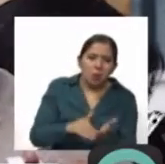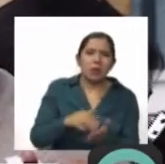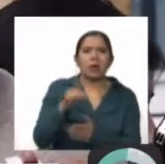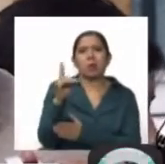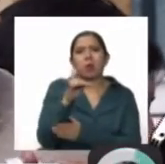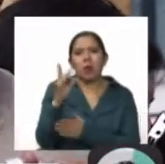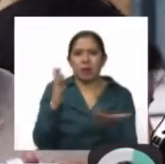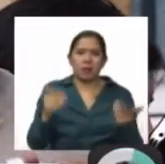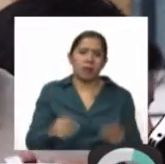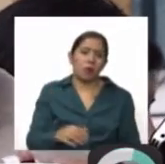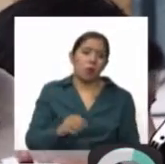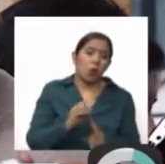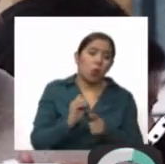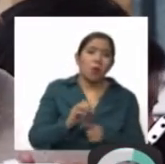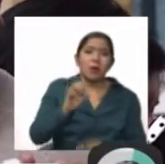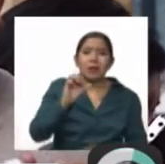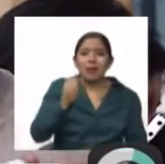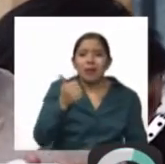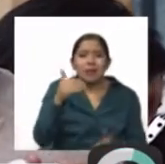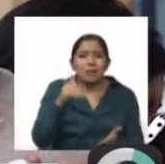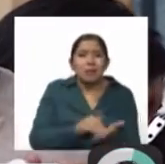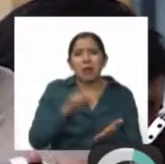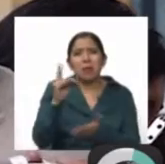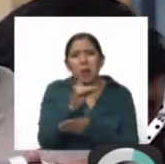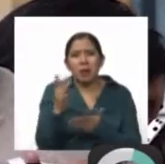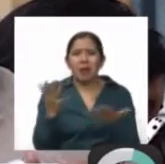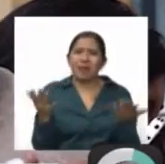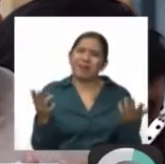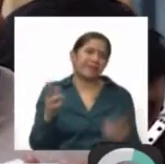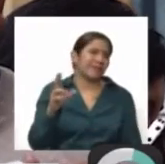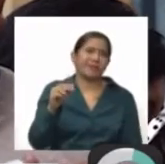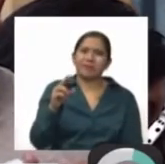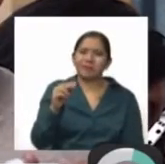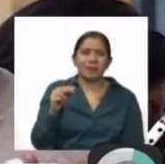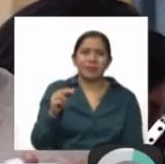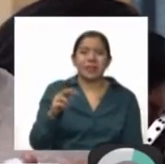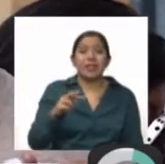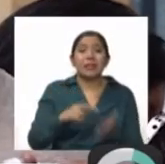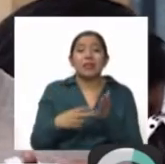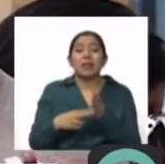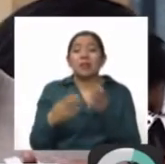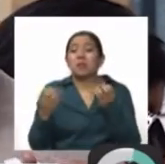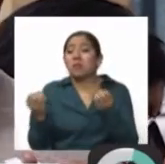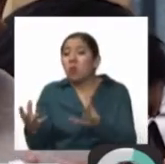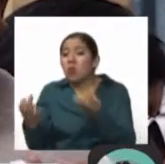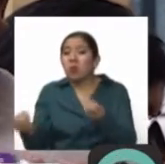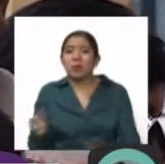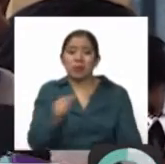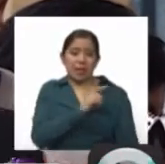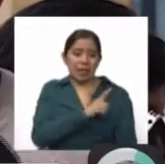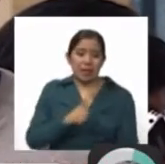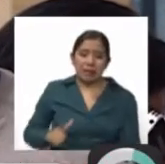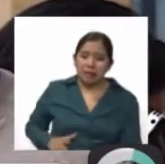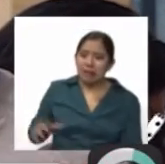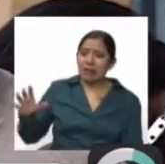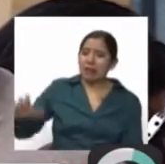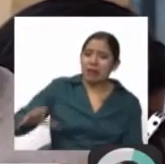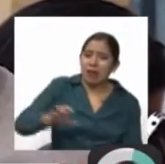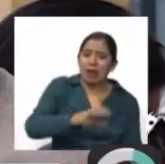o 10 mil bolivianos, o sea, no llevaría a que muchos municipios, algunas instituciones